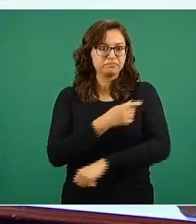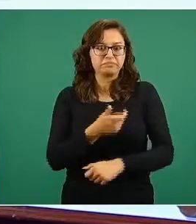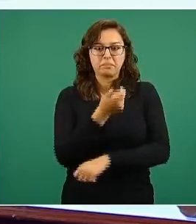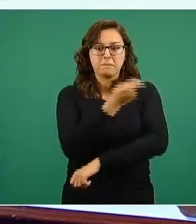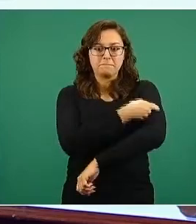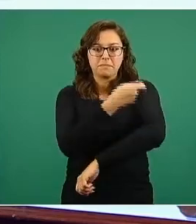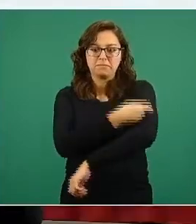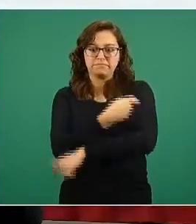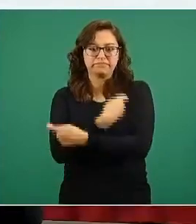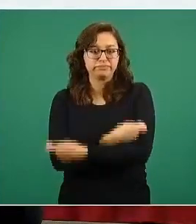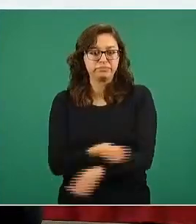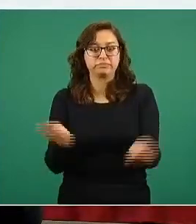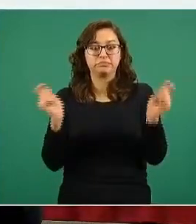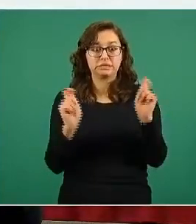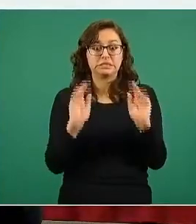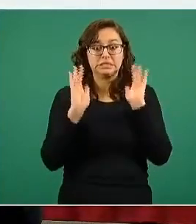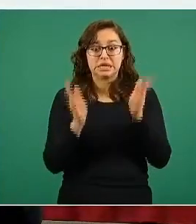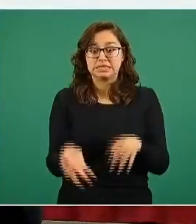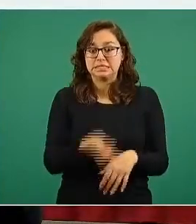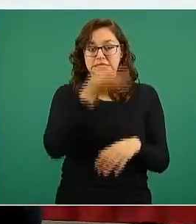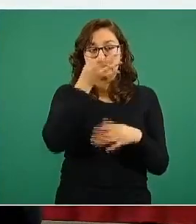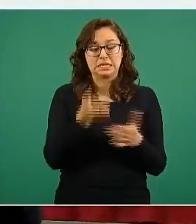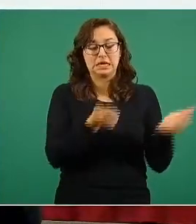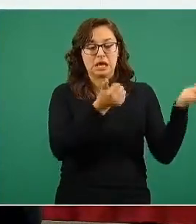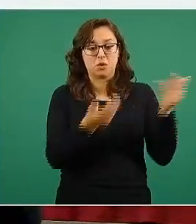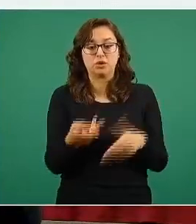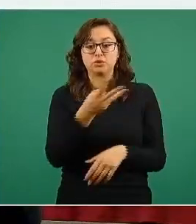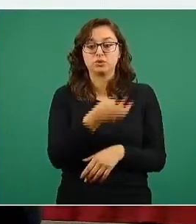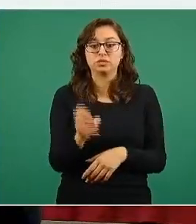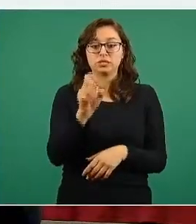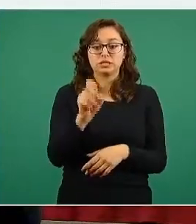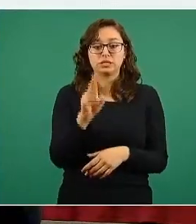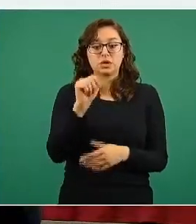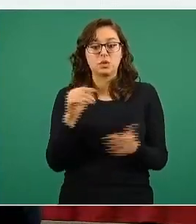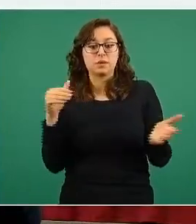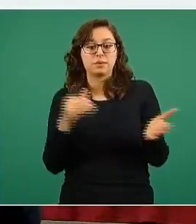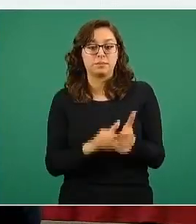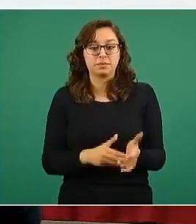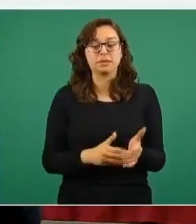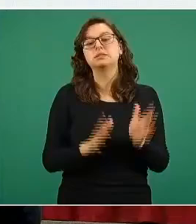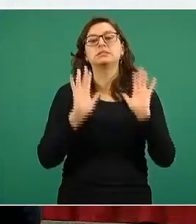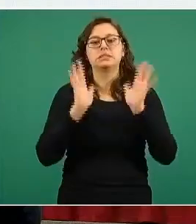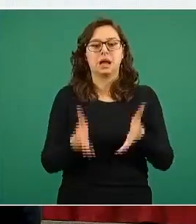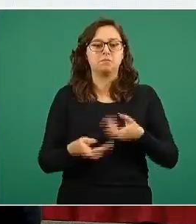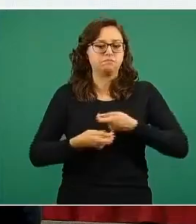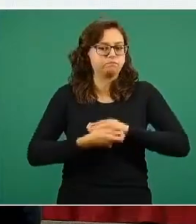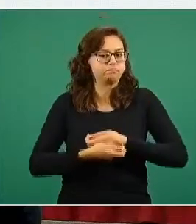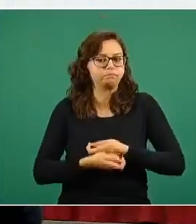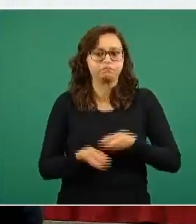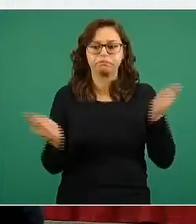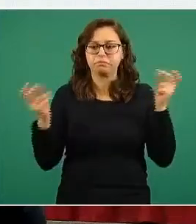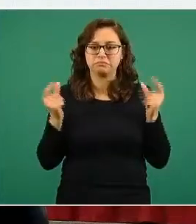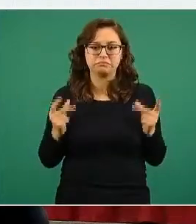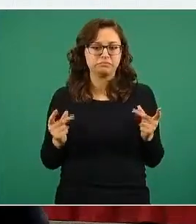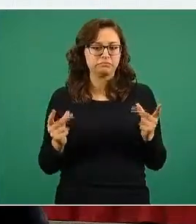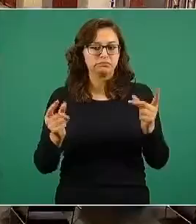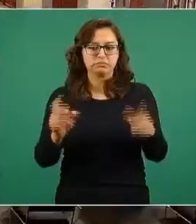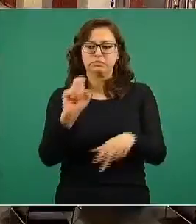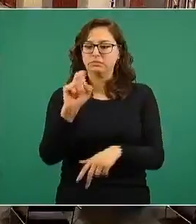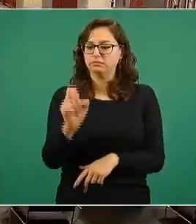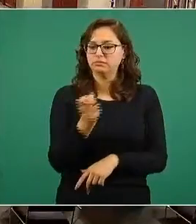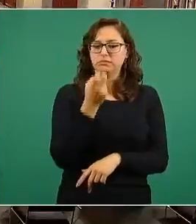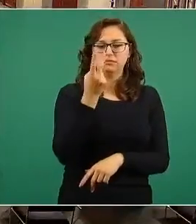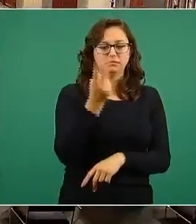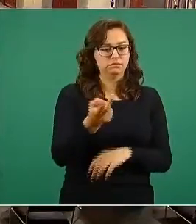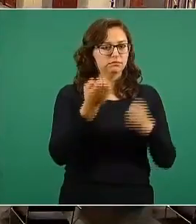439 mil dosis pasaremos ya al momento de expansión acelerada. Las 32 entidades federativas,